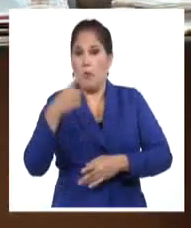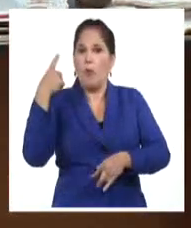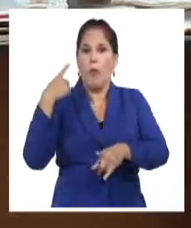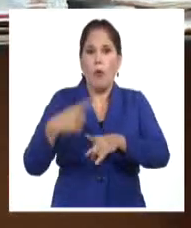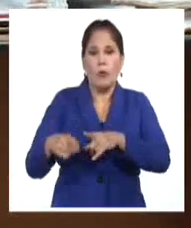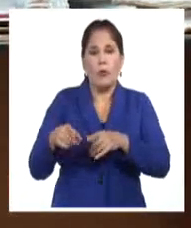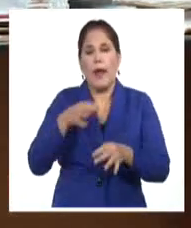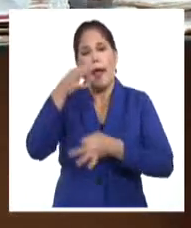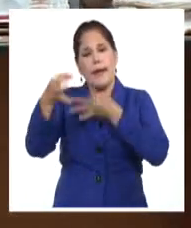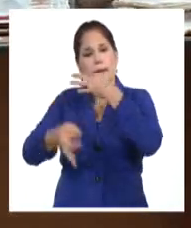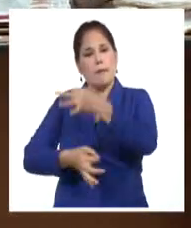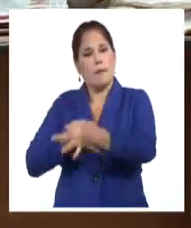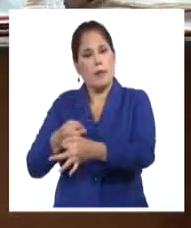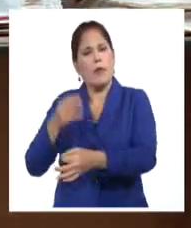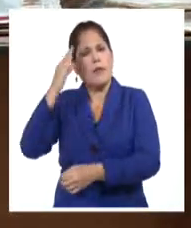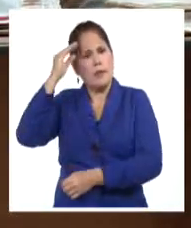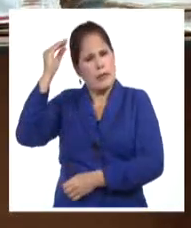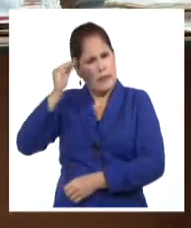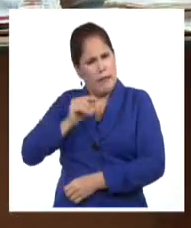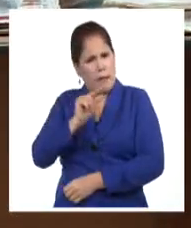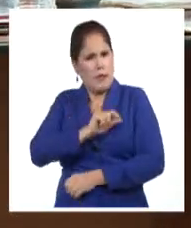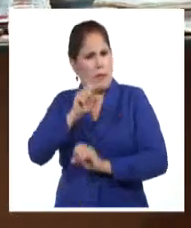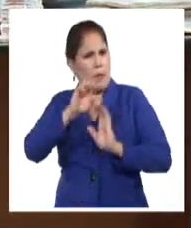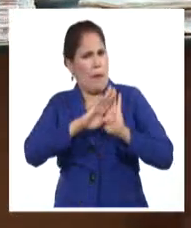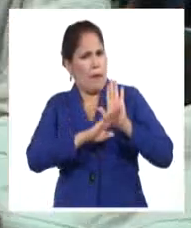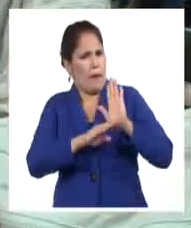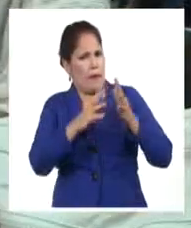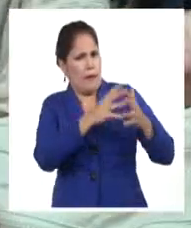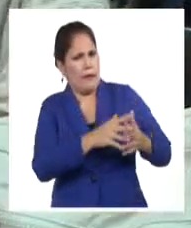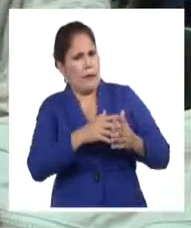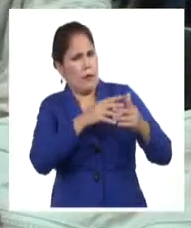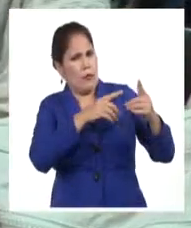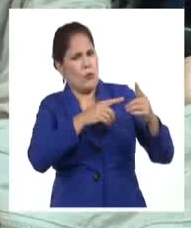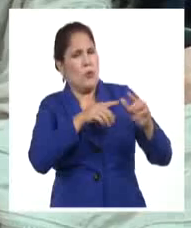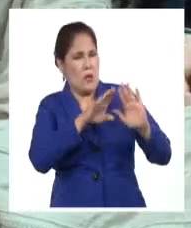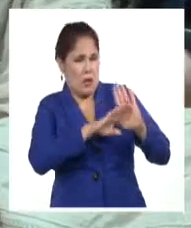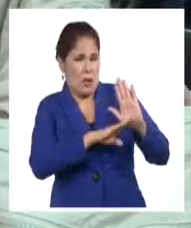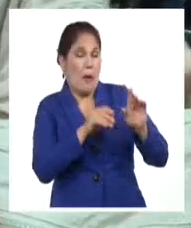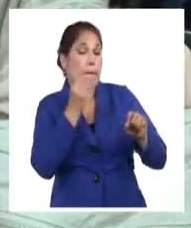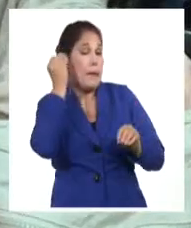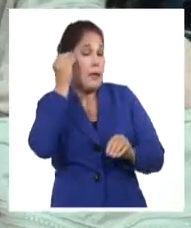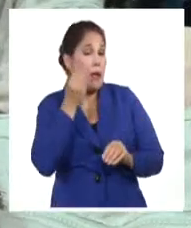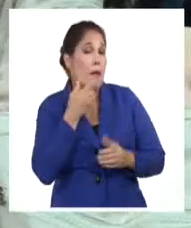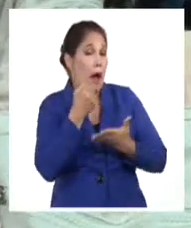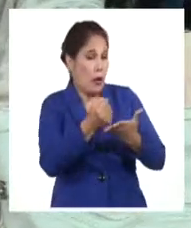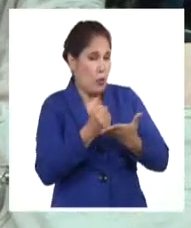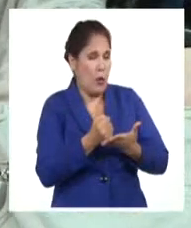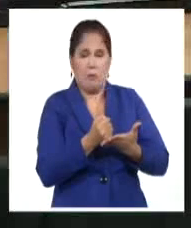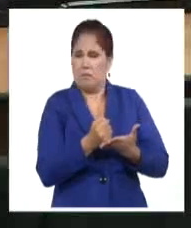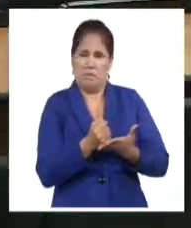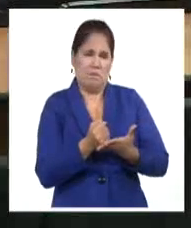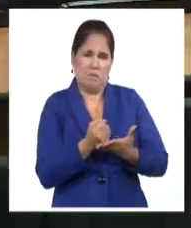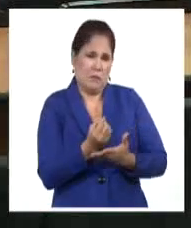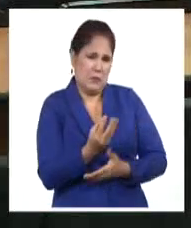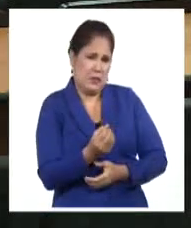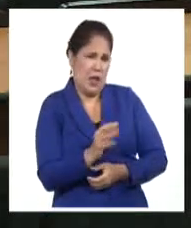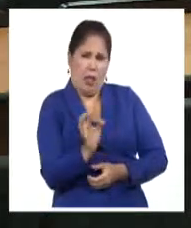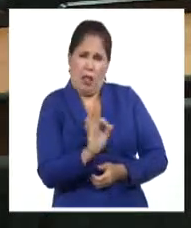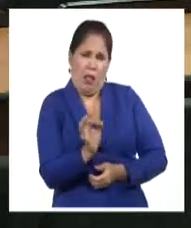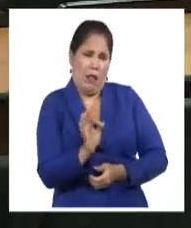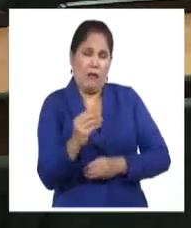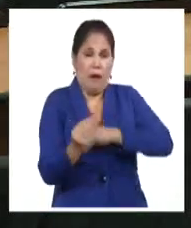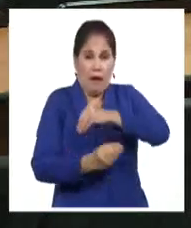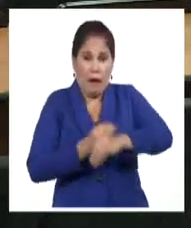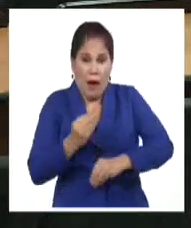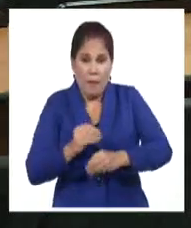especificó que a pesar de las recientes medidas adoptadas por la administración Biden respecto a la isla, estas no